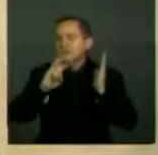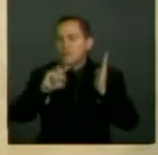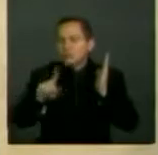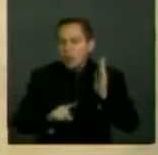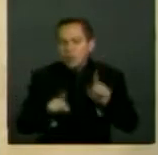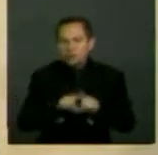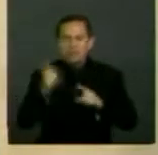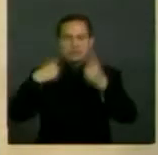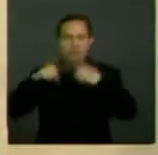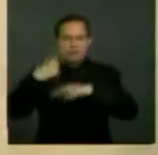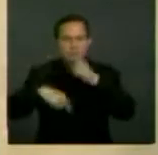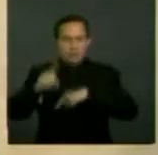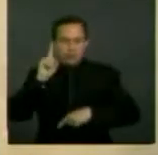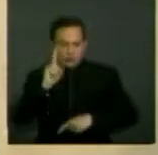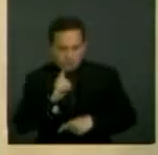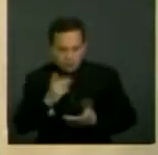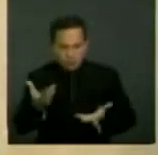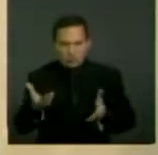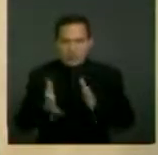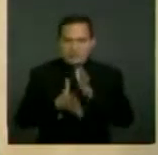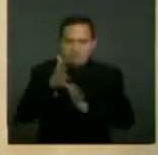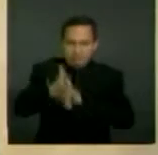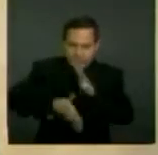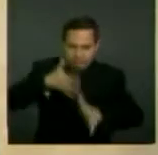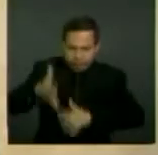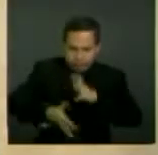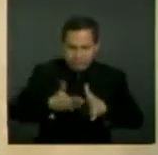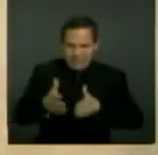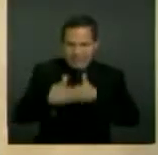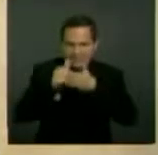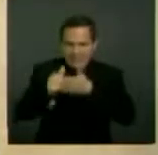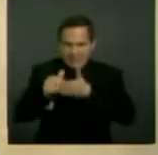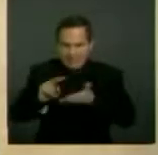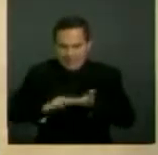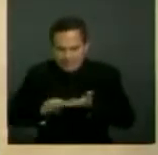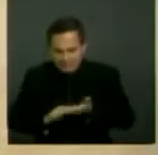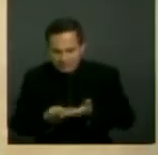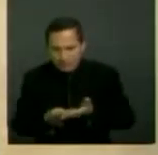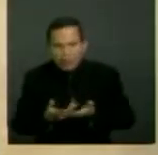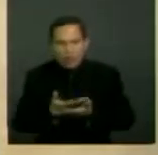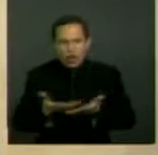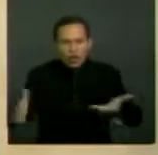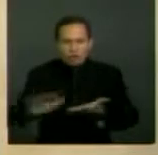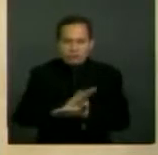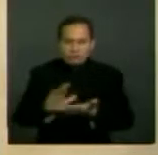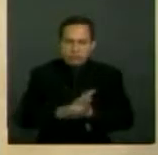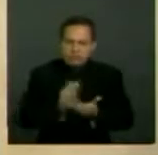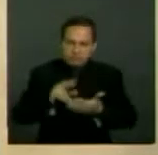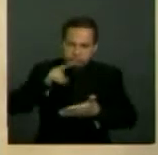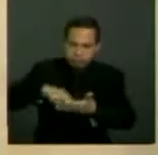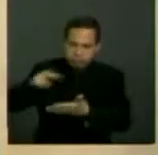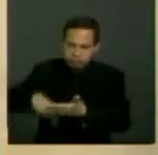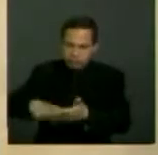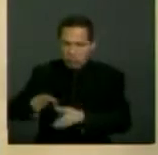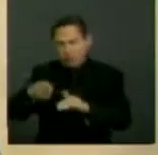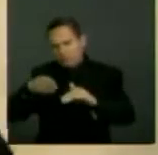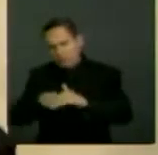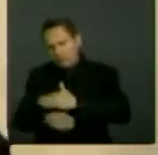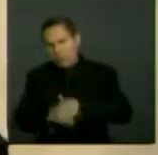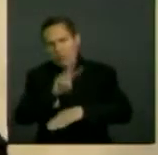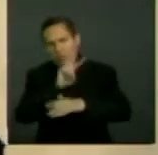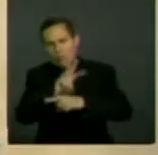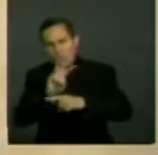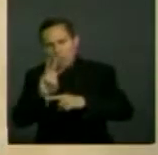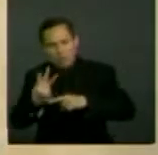disponibilidad de intérpretes en lengua de señas, guías, intérpretes, materiales de fácil lectura ni accesibilidad web. En una investigación